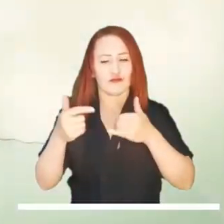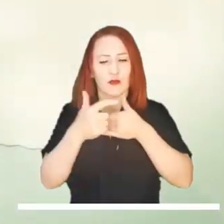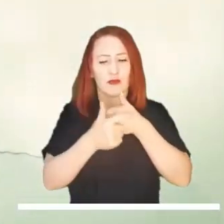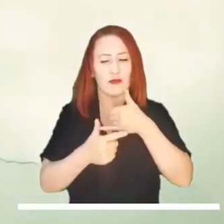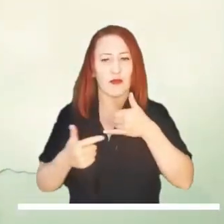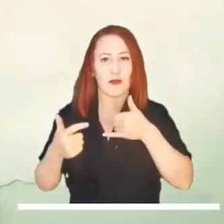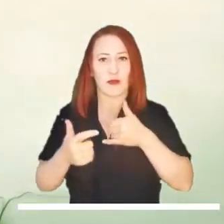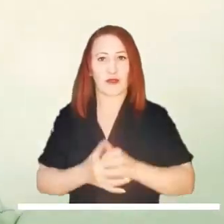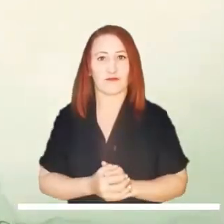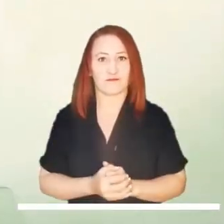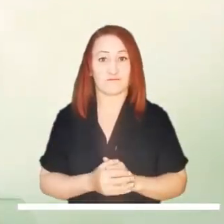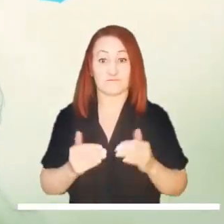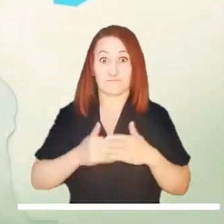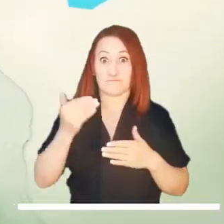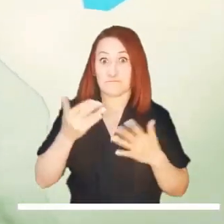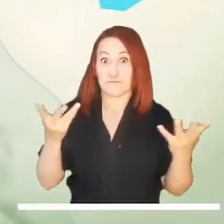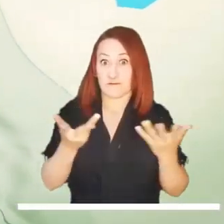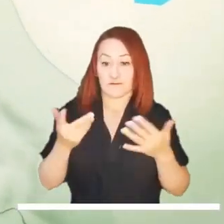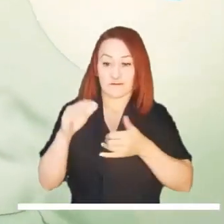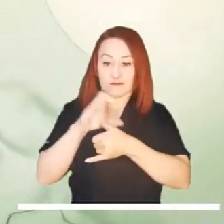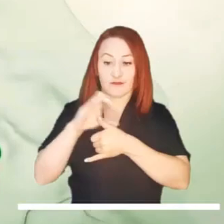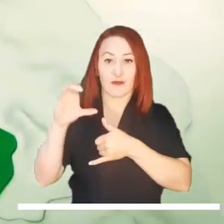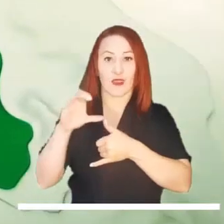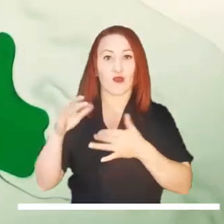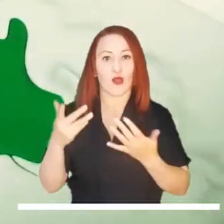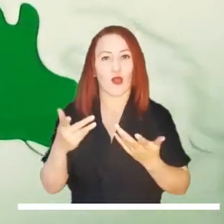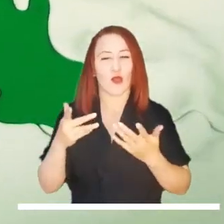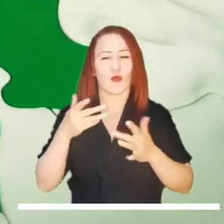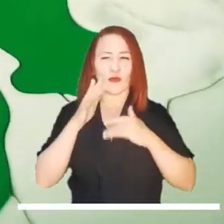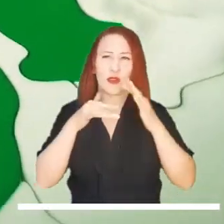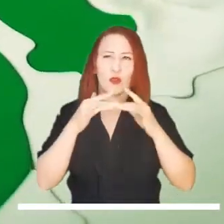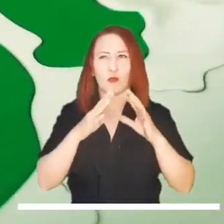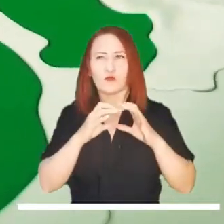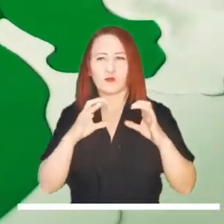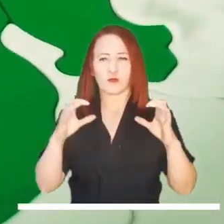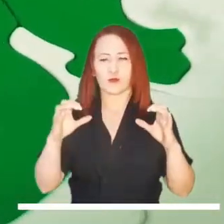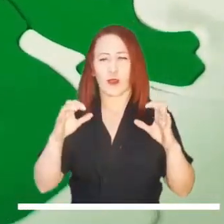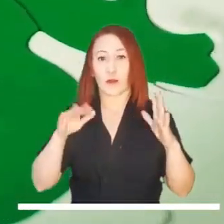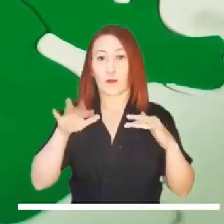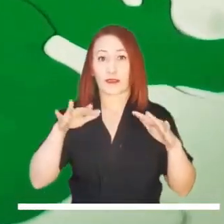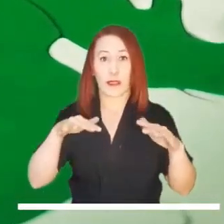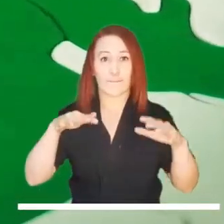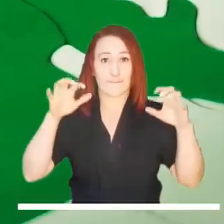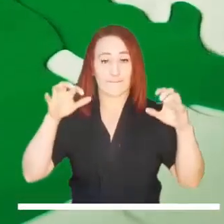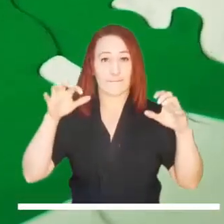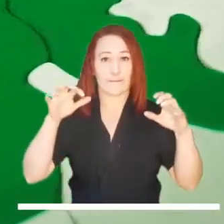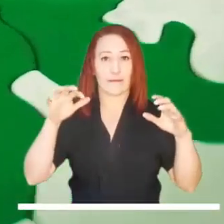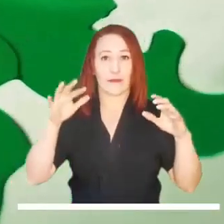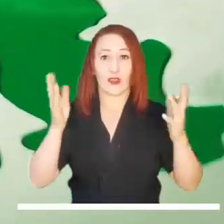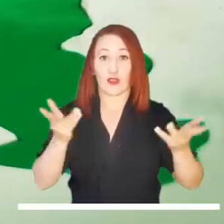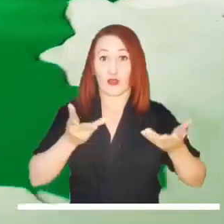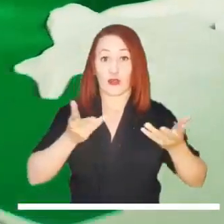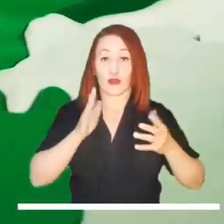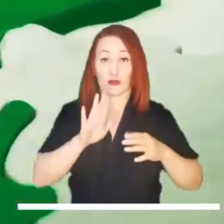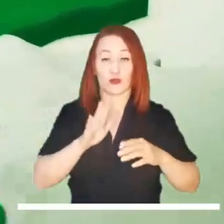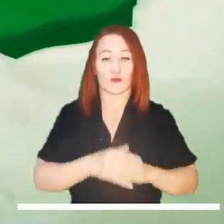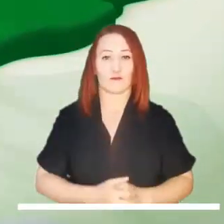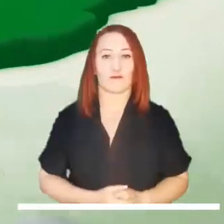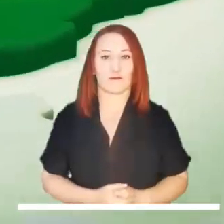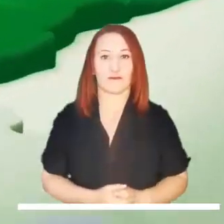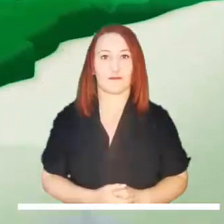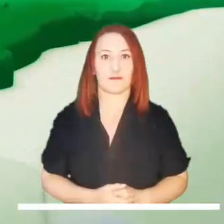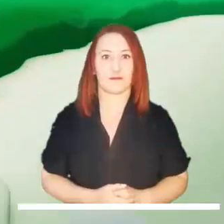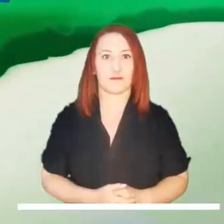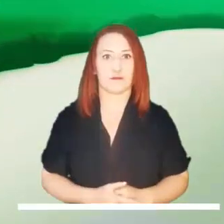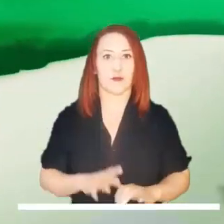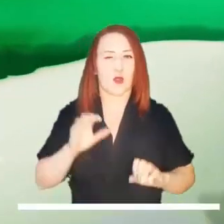Empezamos nuestro recorrido con el Caribe colombiano, con cielo parcialmente nublado y predominio de tiempo seco en la región. No